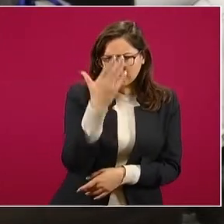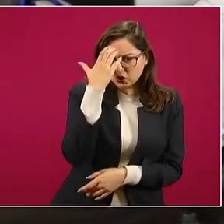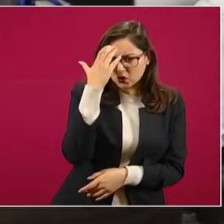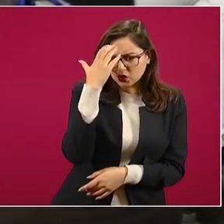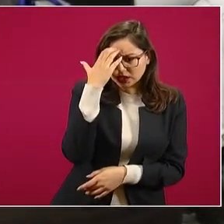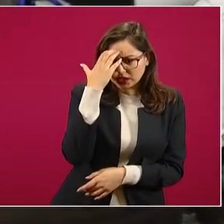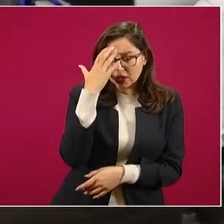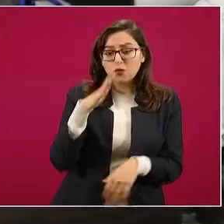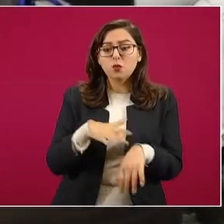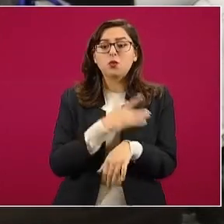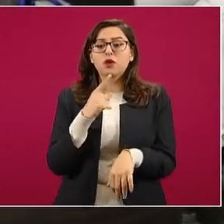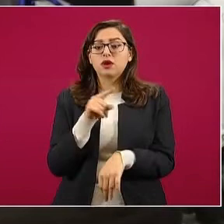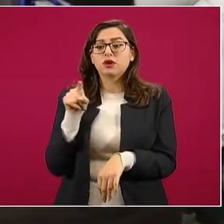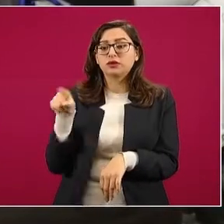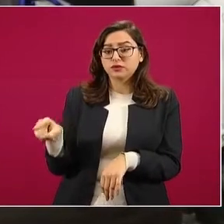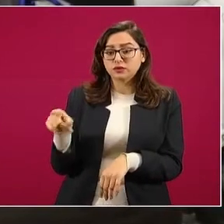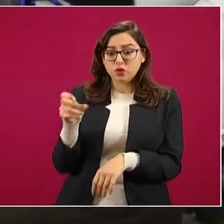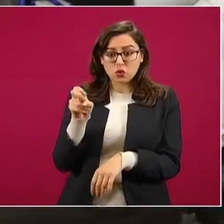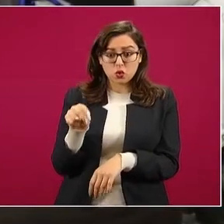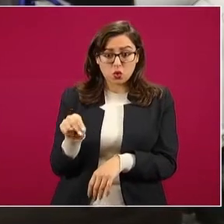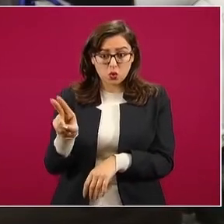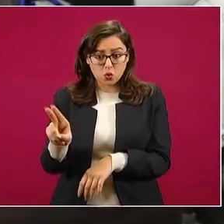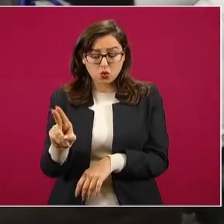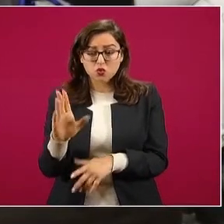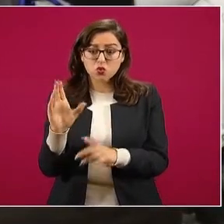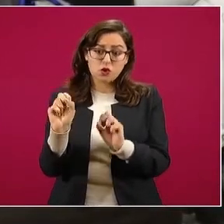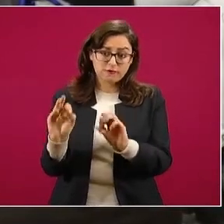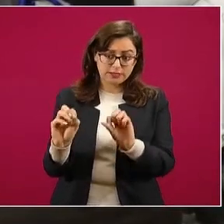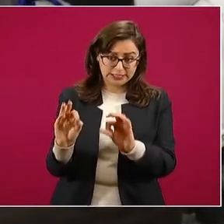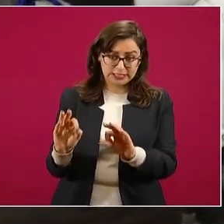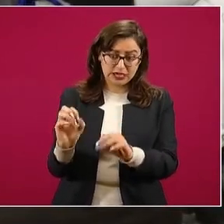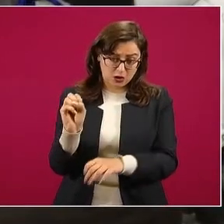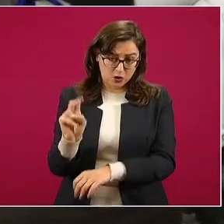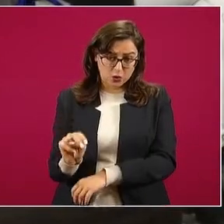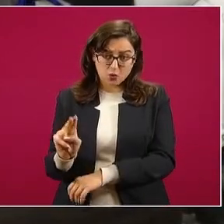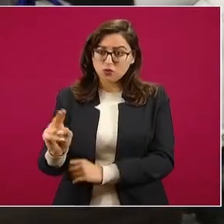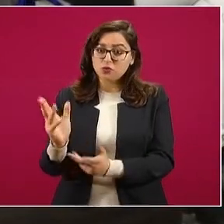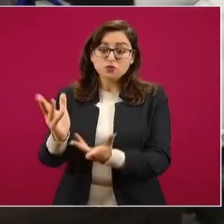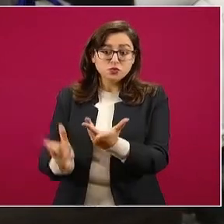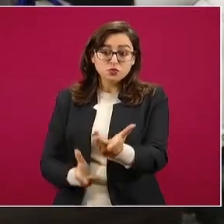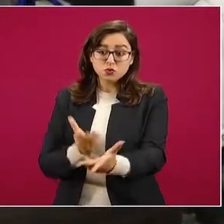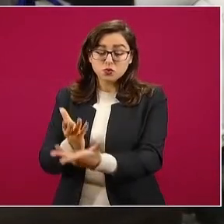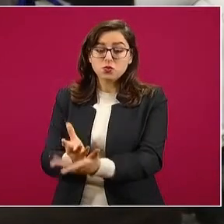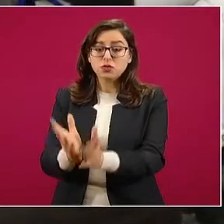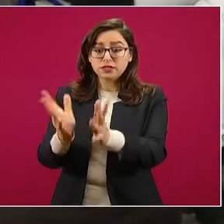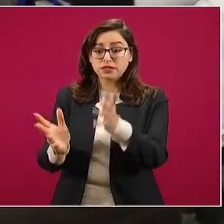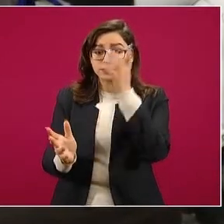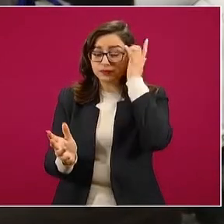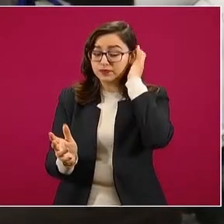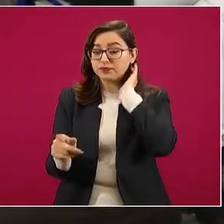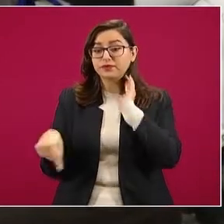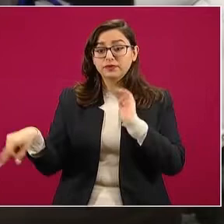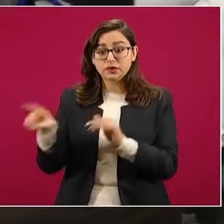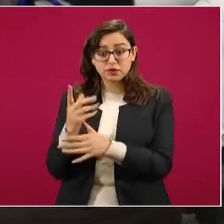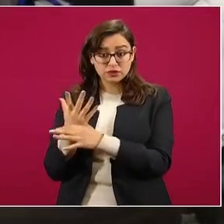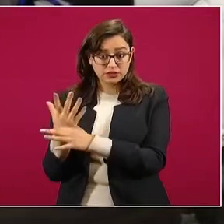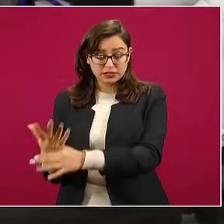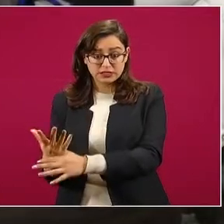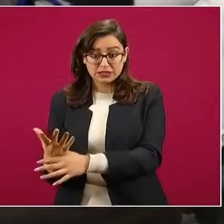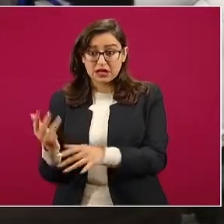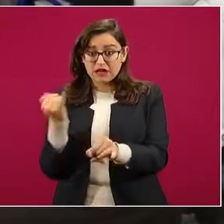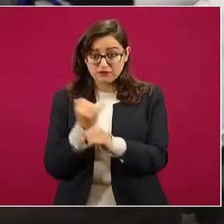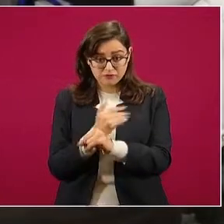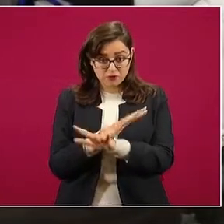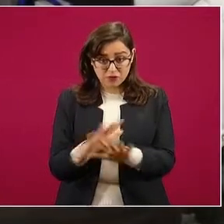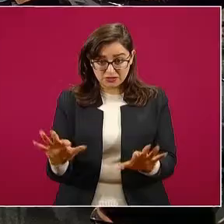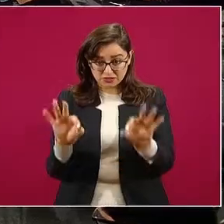oficina del alto comisionado de la ONU aquí en México, porque comentan que no tienen plena información de los riesgos e